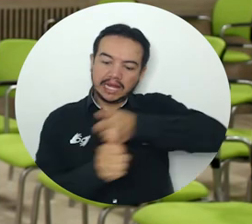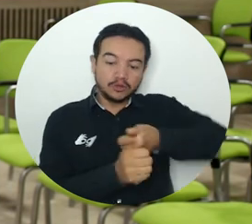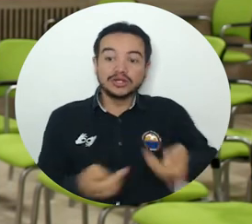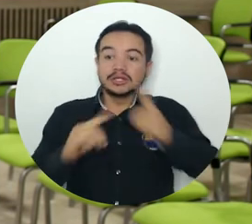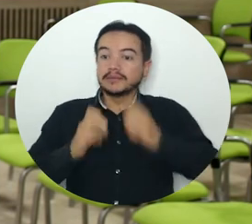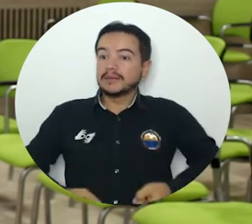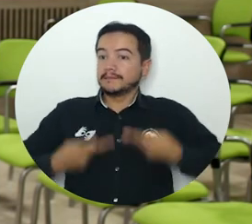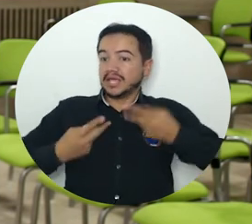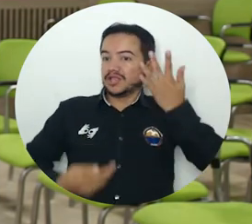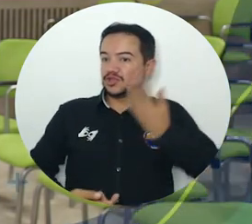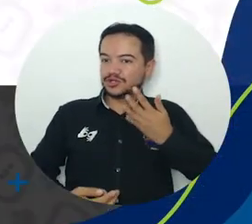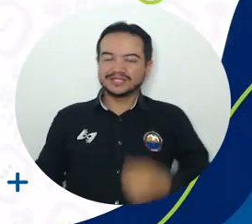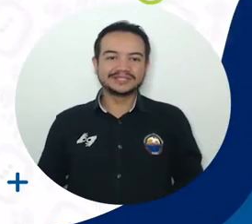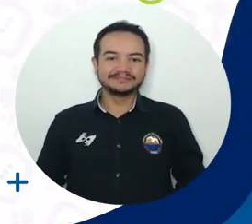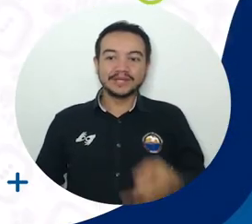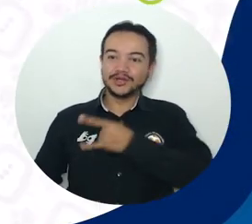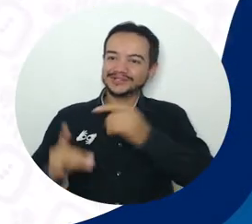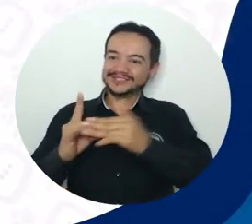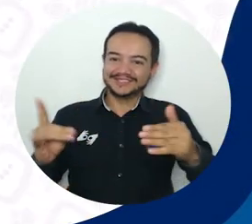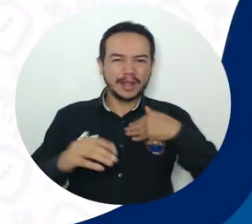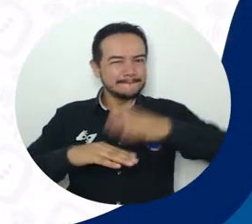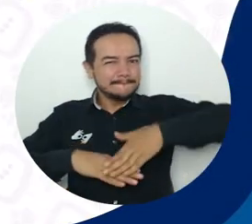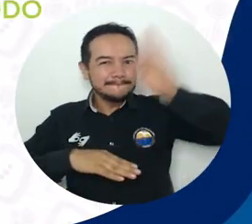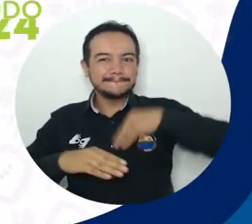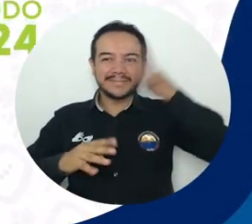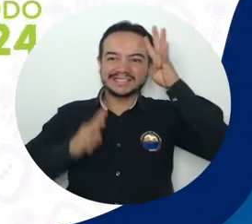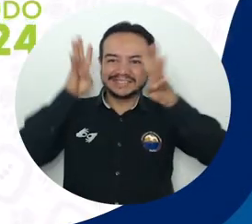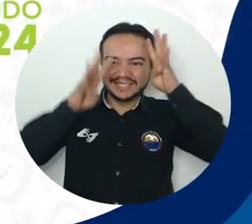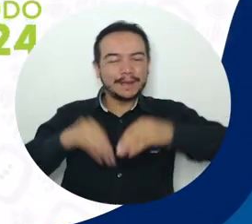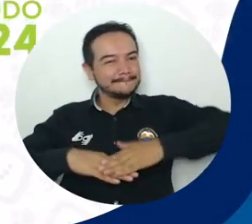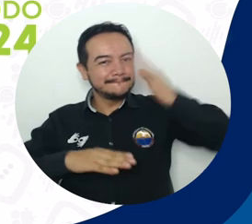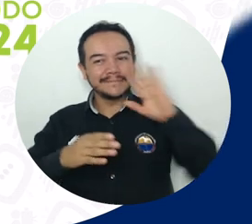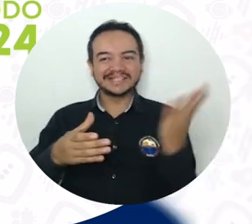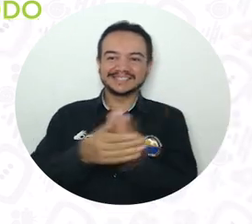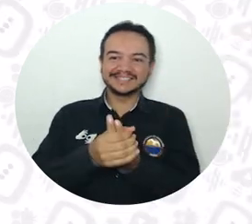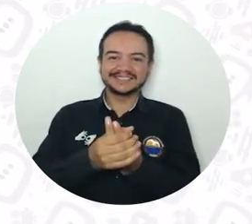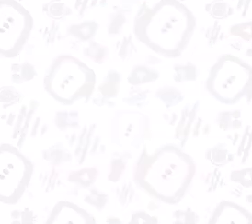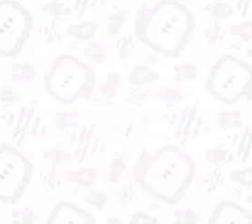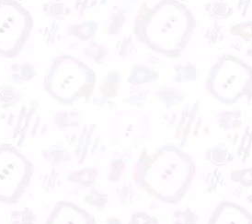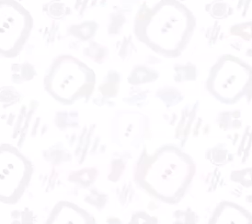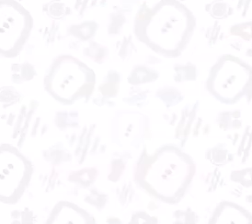en nuestra vida cotidiana. Universidad del Magdalena, aún más incluyente e innovadora.